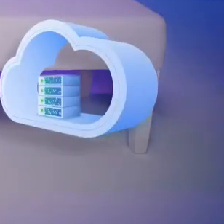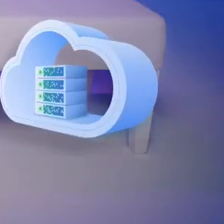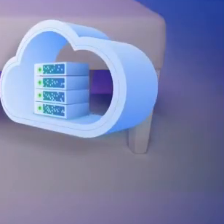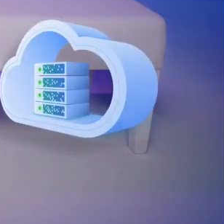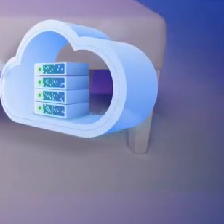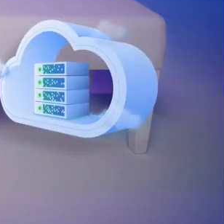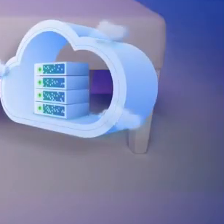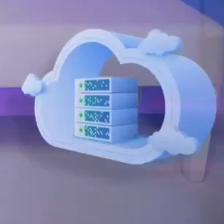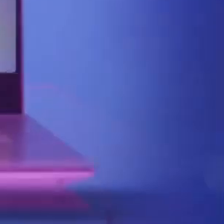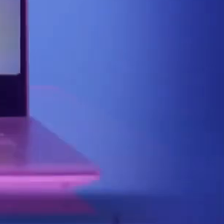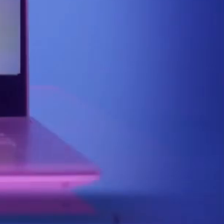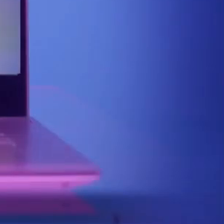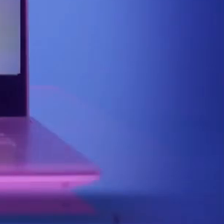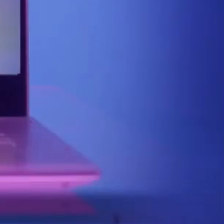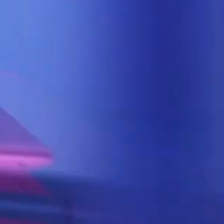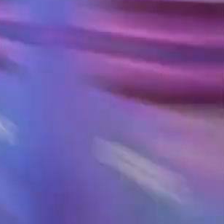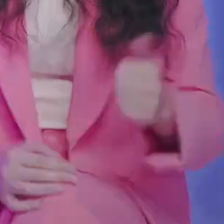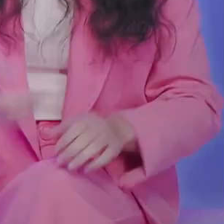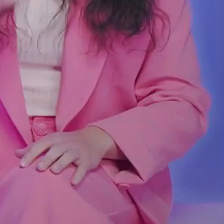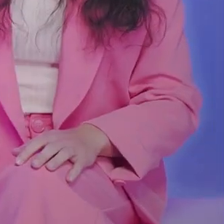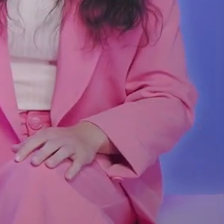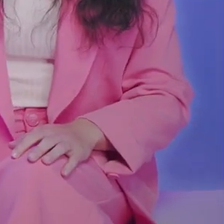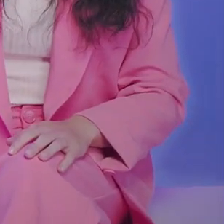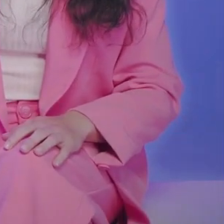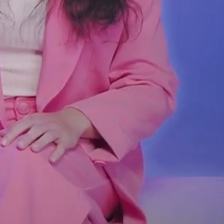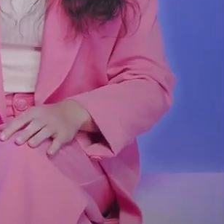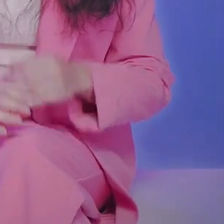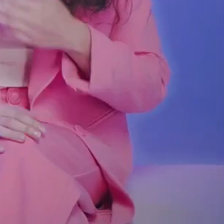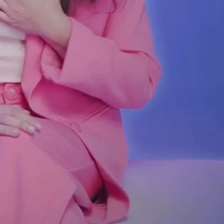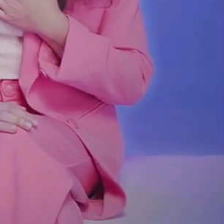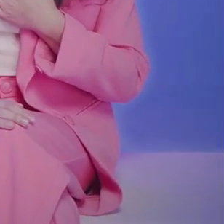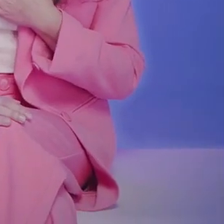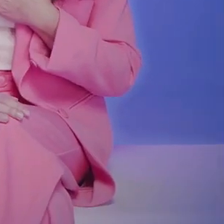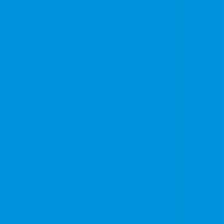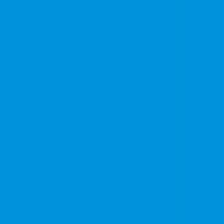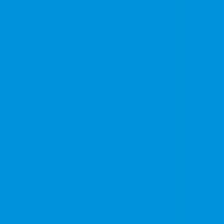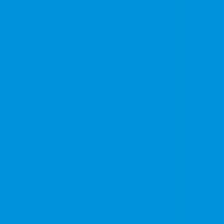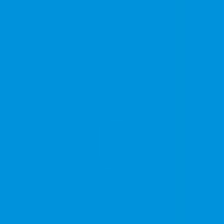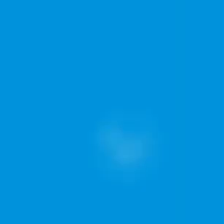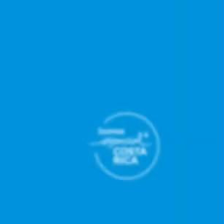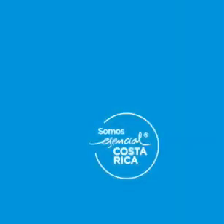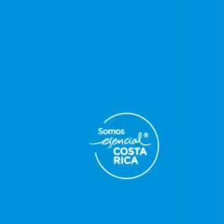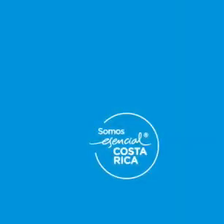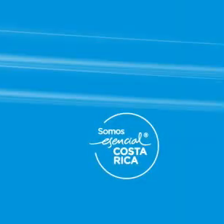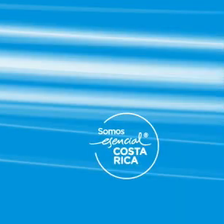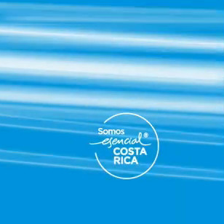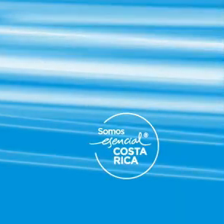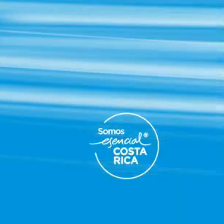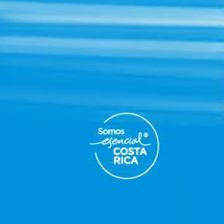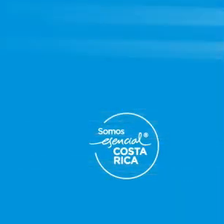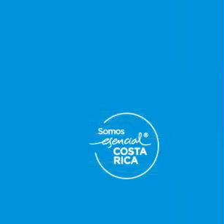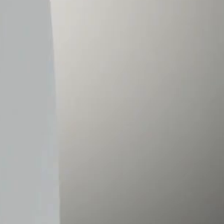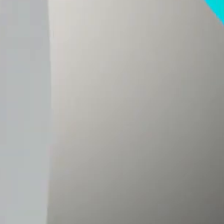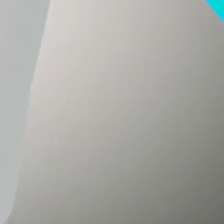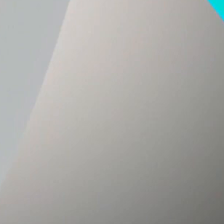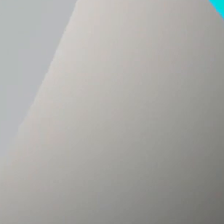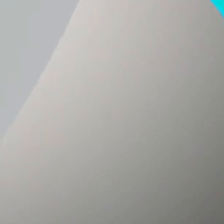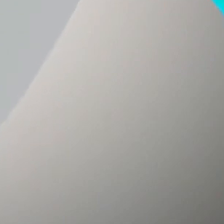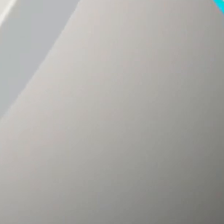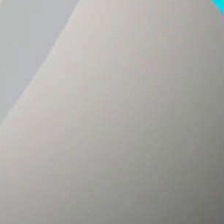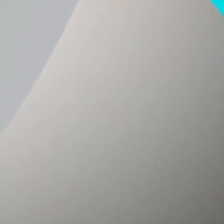tecnología 5G, impulsando el desarrollo y la innovación en nuestro país. Raxa, hagamos el futuro juntos.